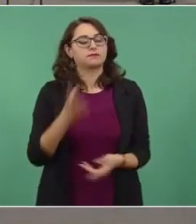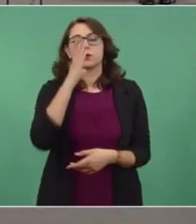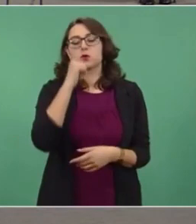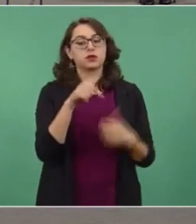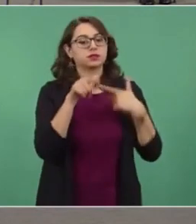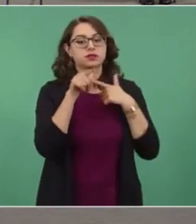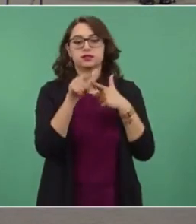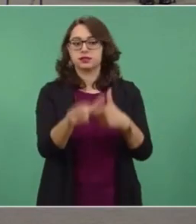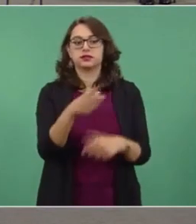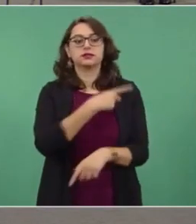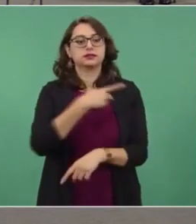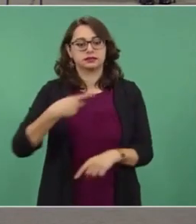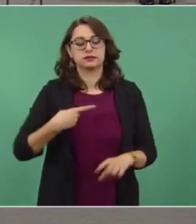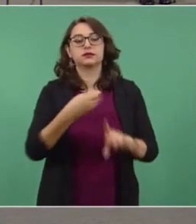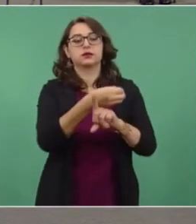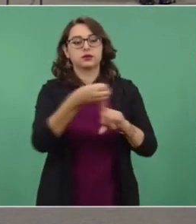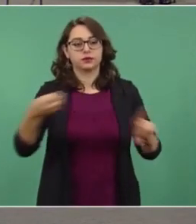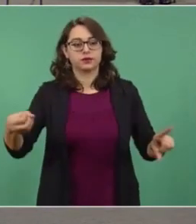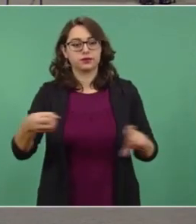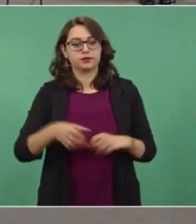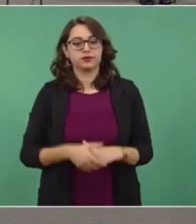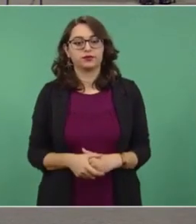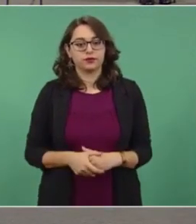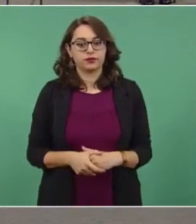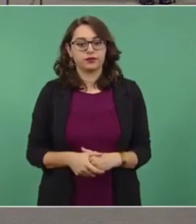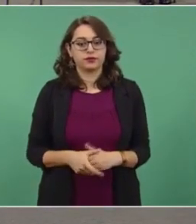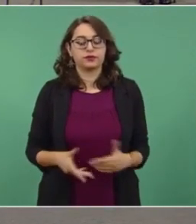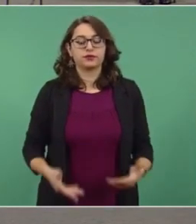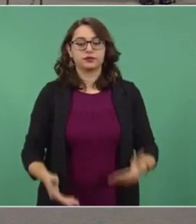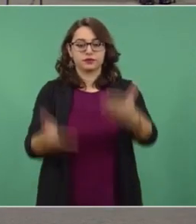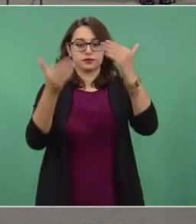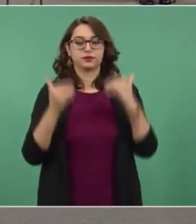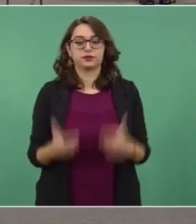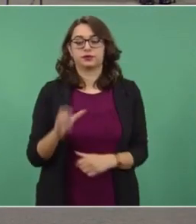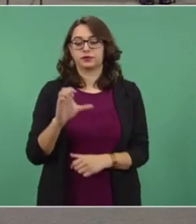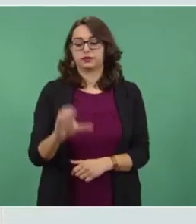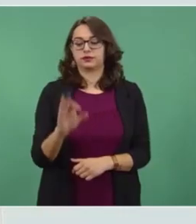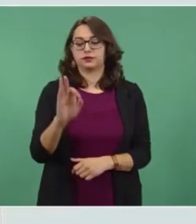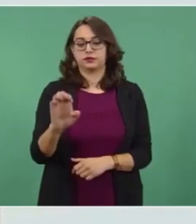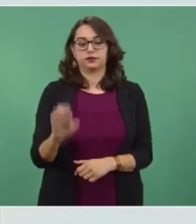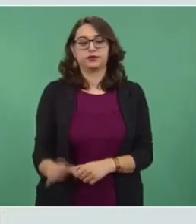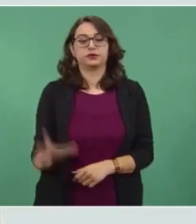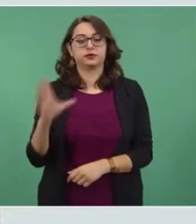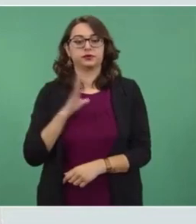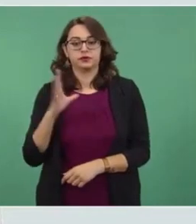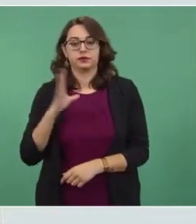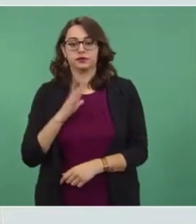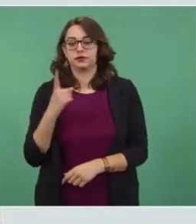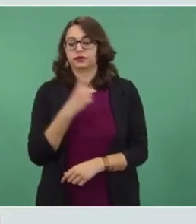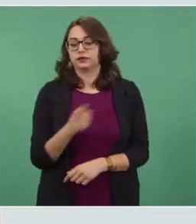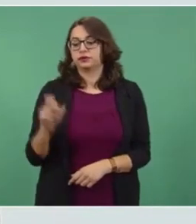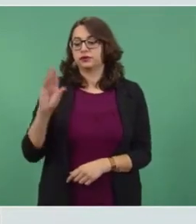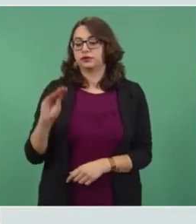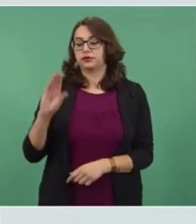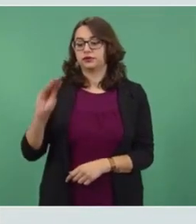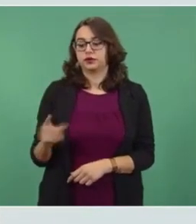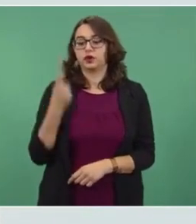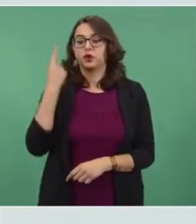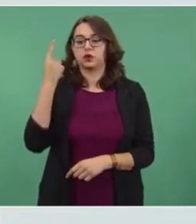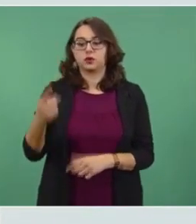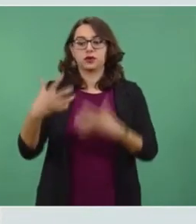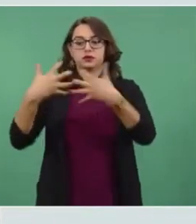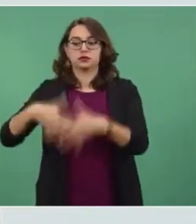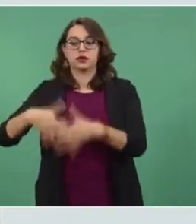La CFE actualmente tiene 191 centrales de